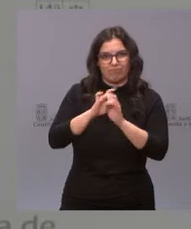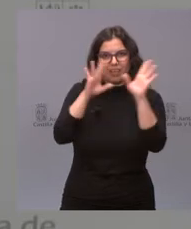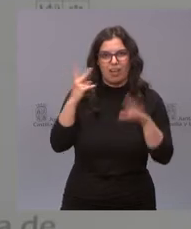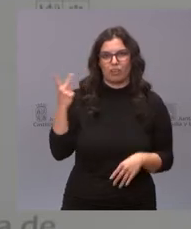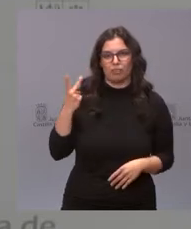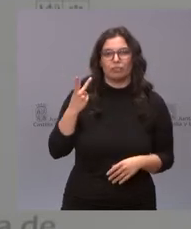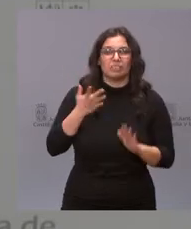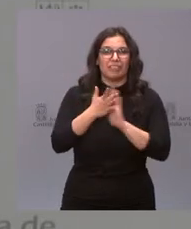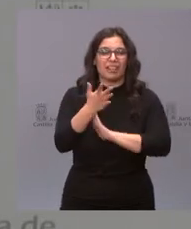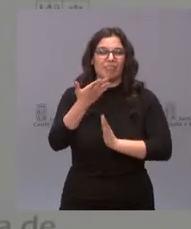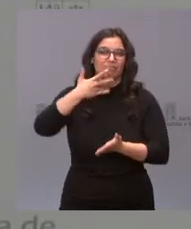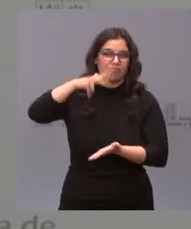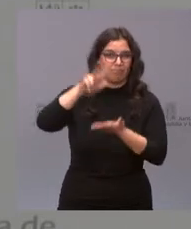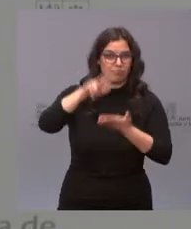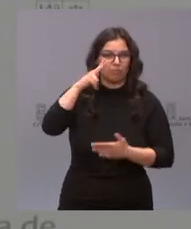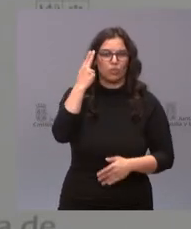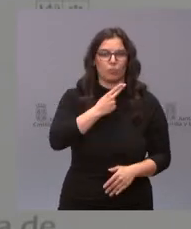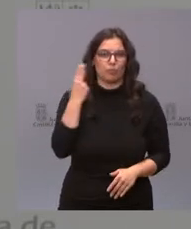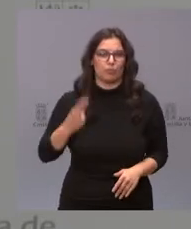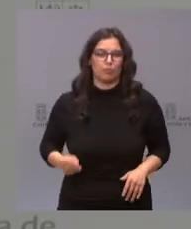a ratificar ese compromiso.